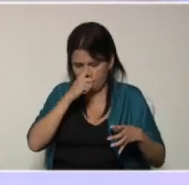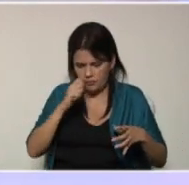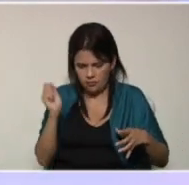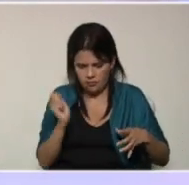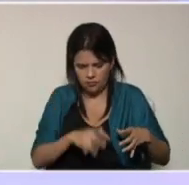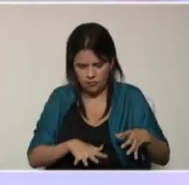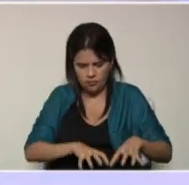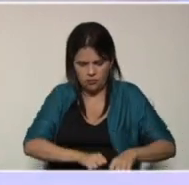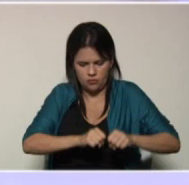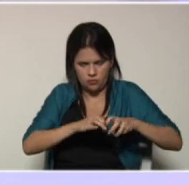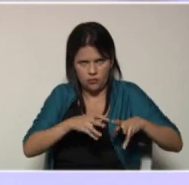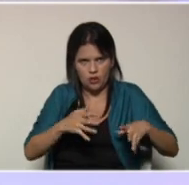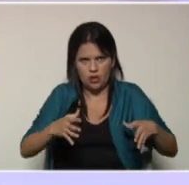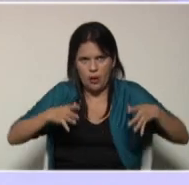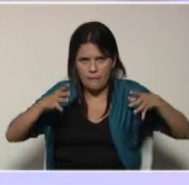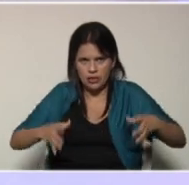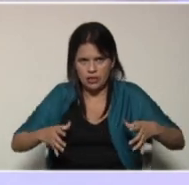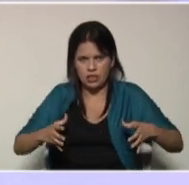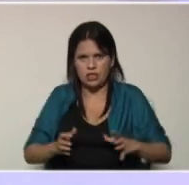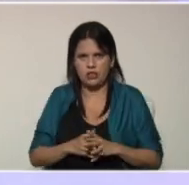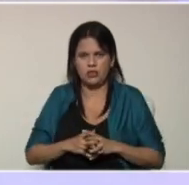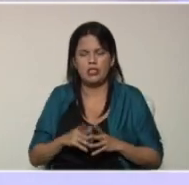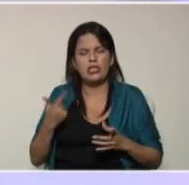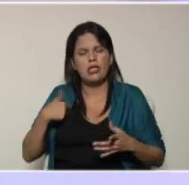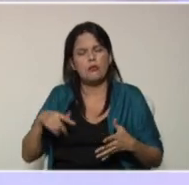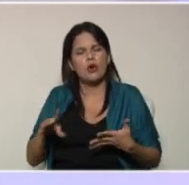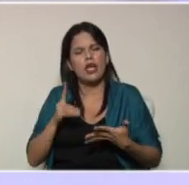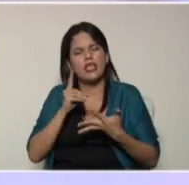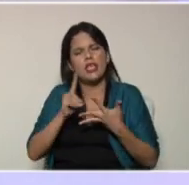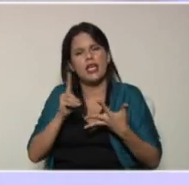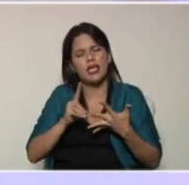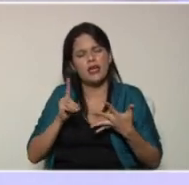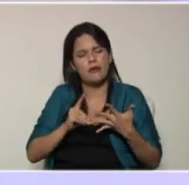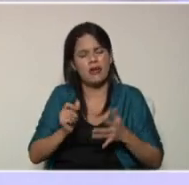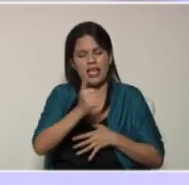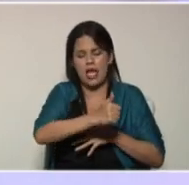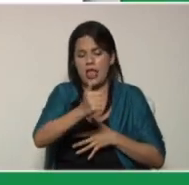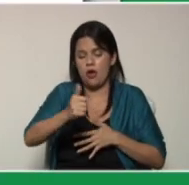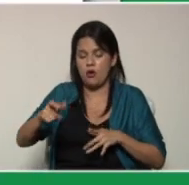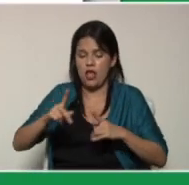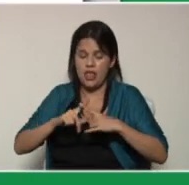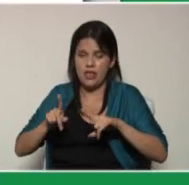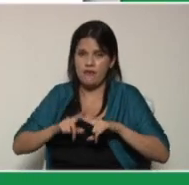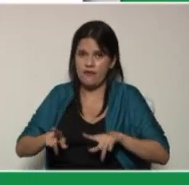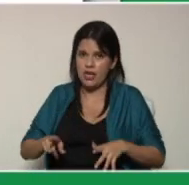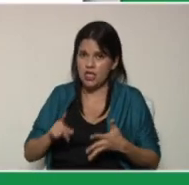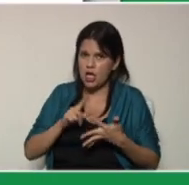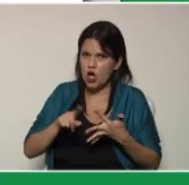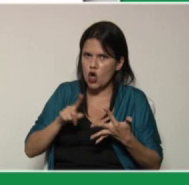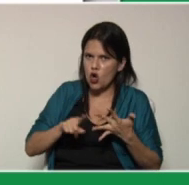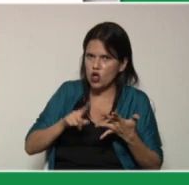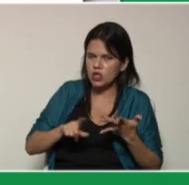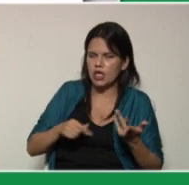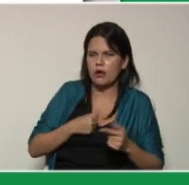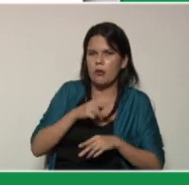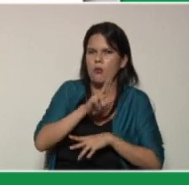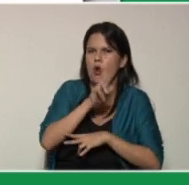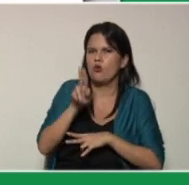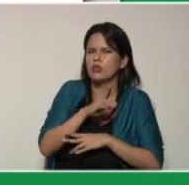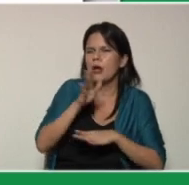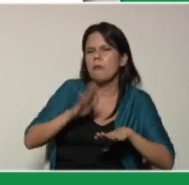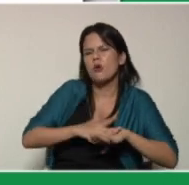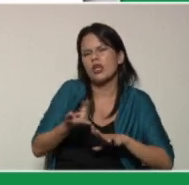por otra parte debemos describir cada uno de los distintos materiales que vamos a utilizar porque es